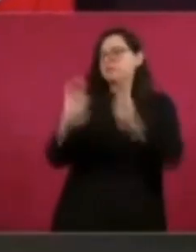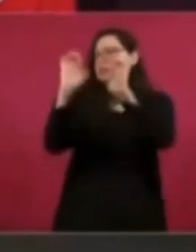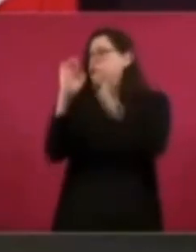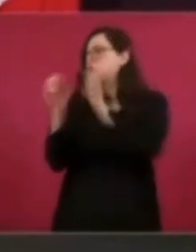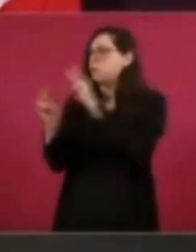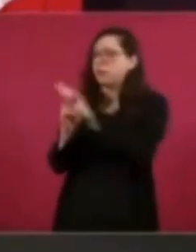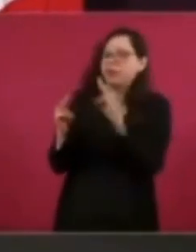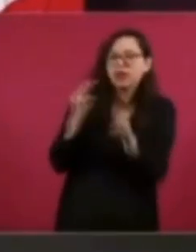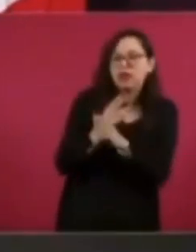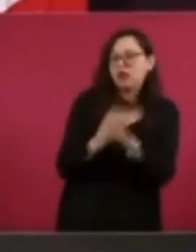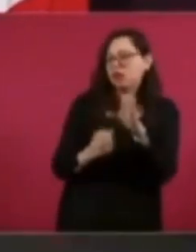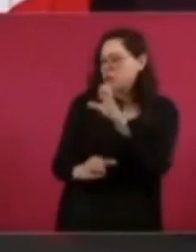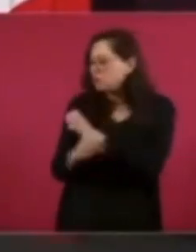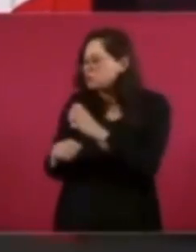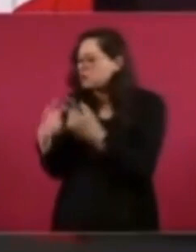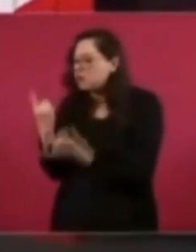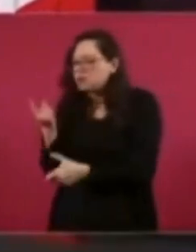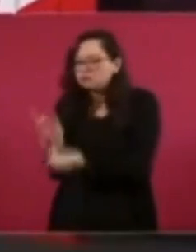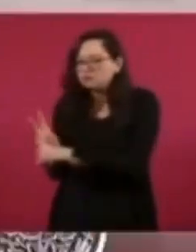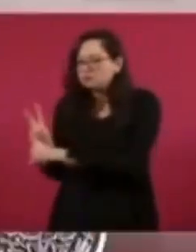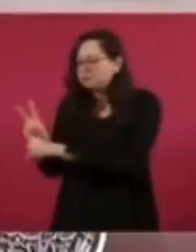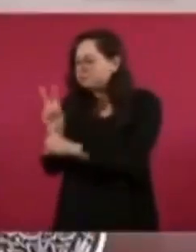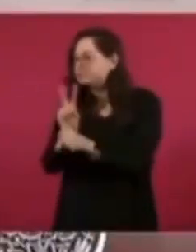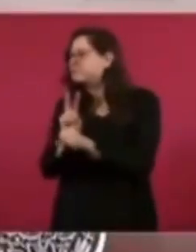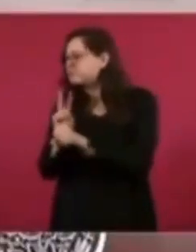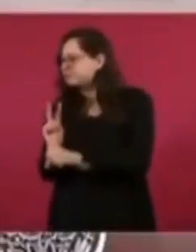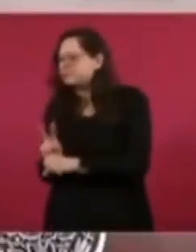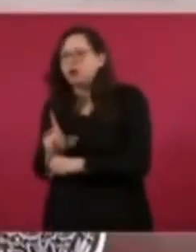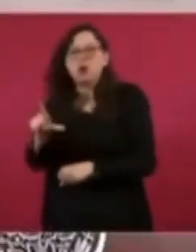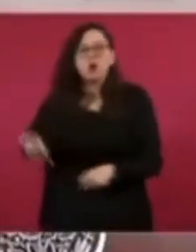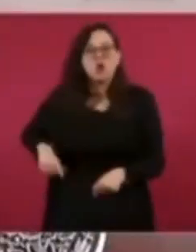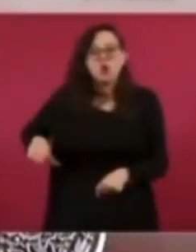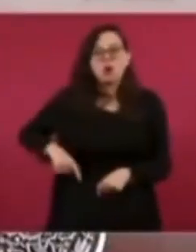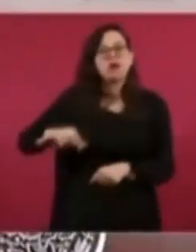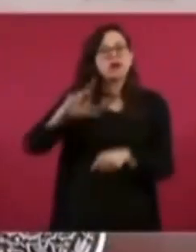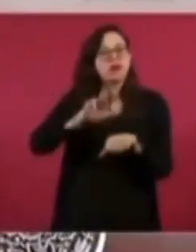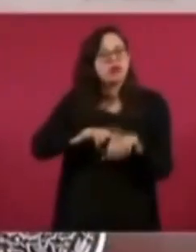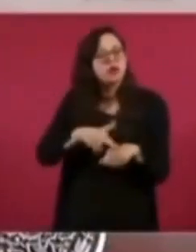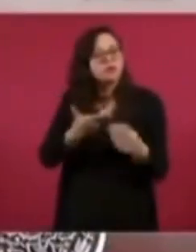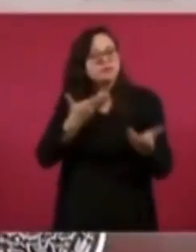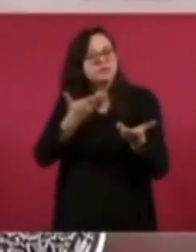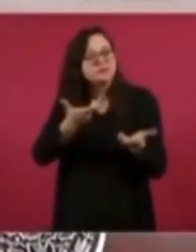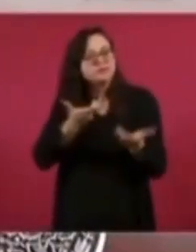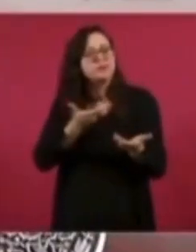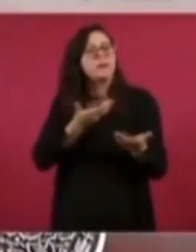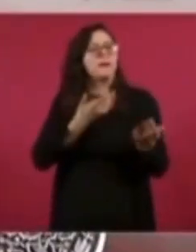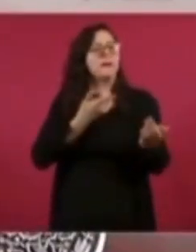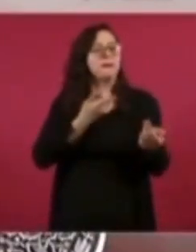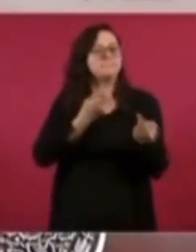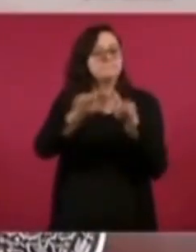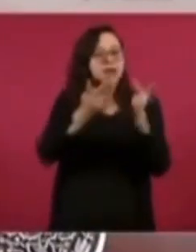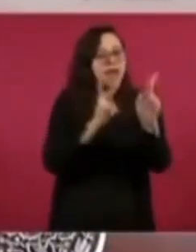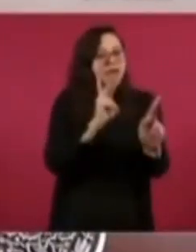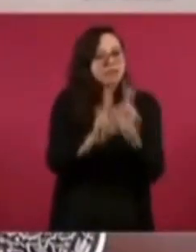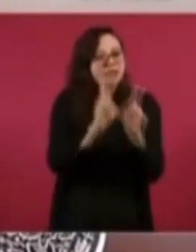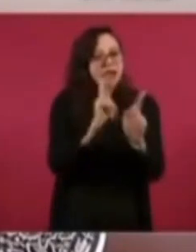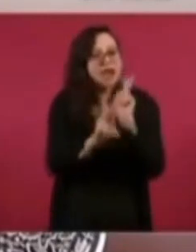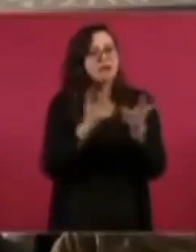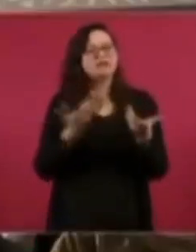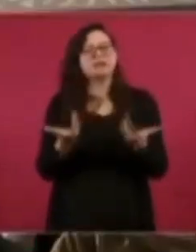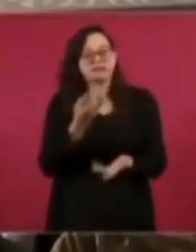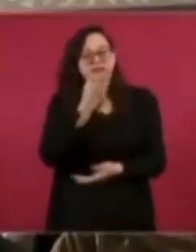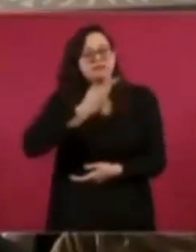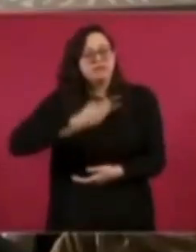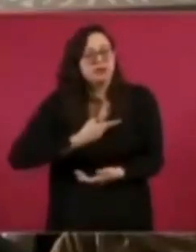hablar con los gobernadores, con los responsables